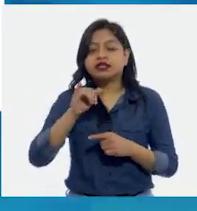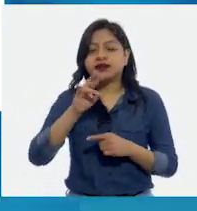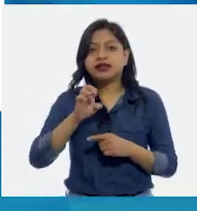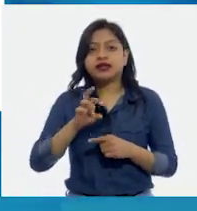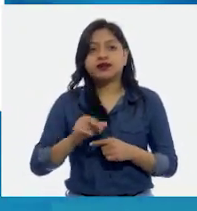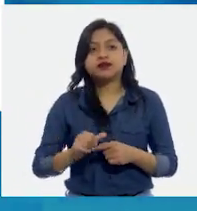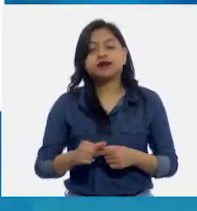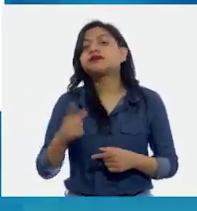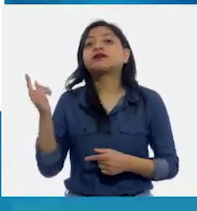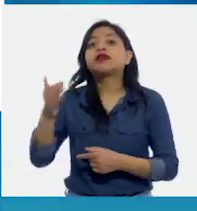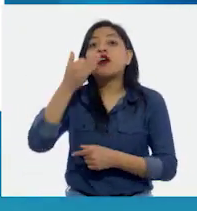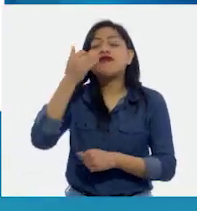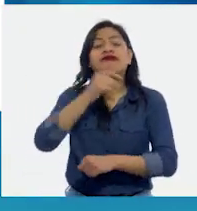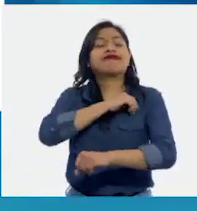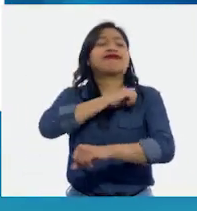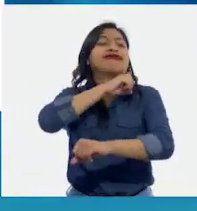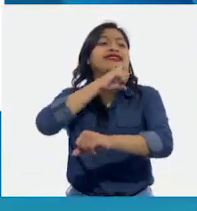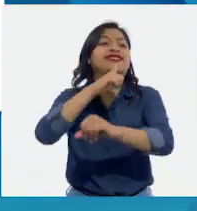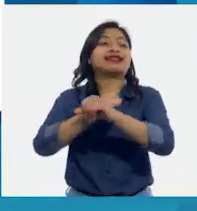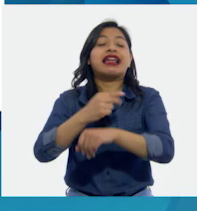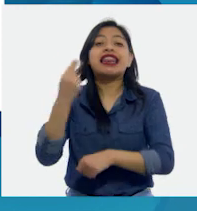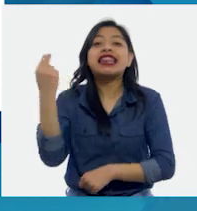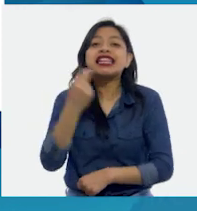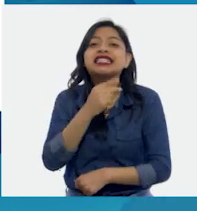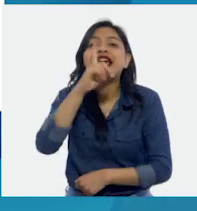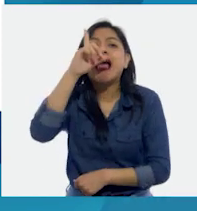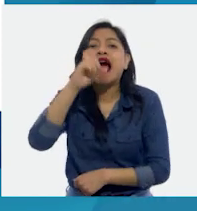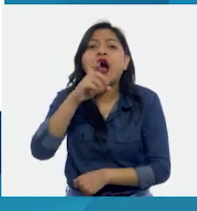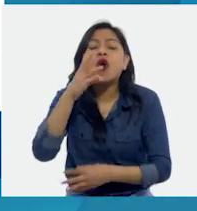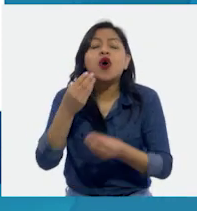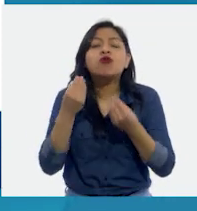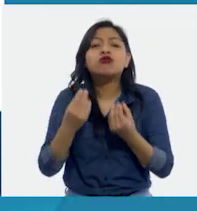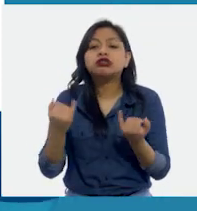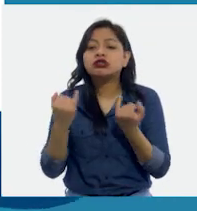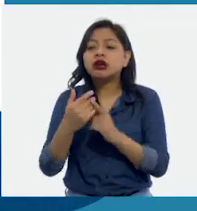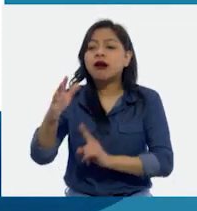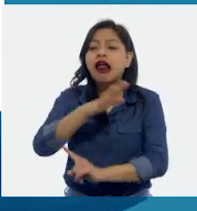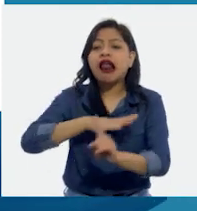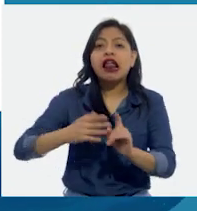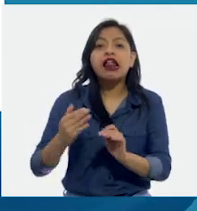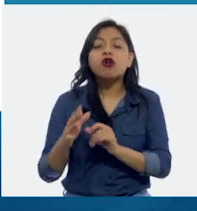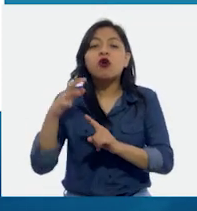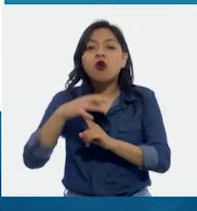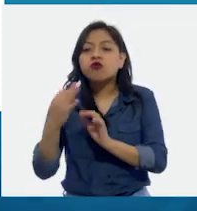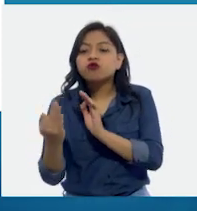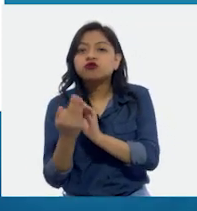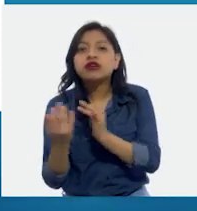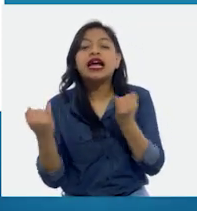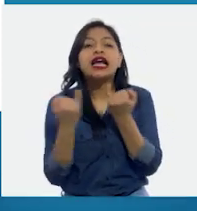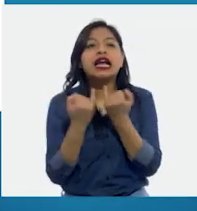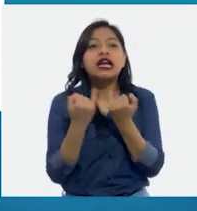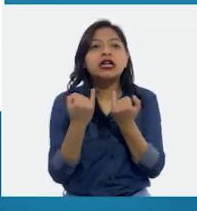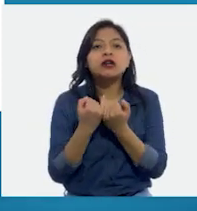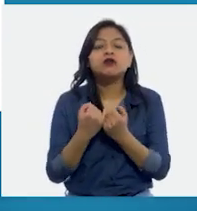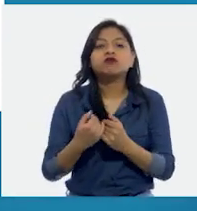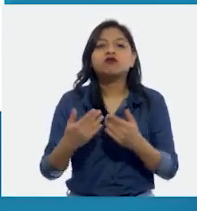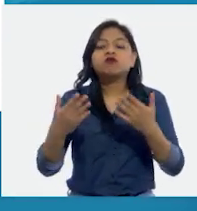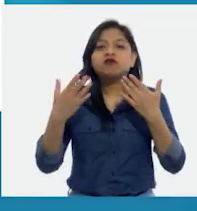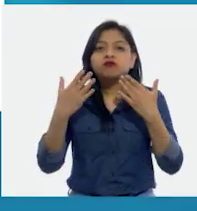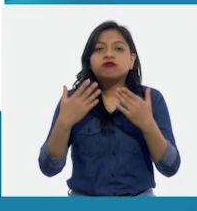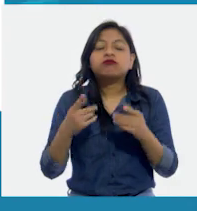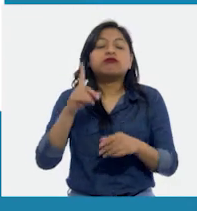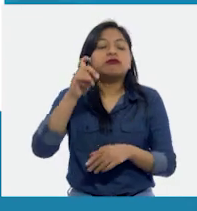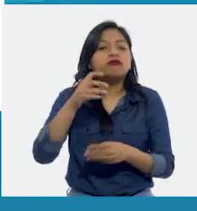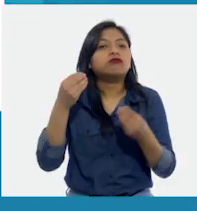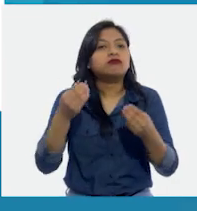flor es muy especial. Necesita de agua, de los hongos, de las plantas y del clima de las solveras. Por